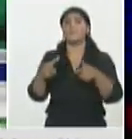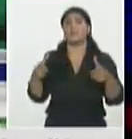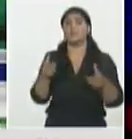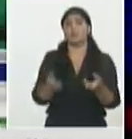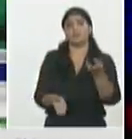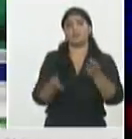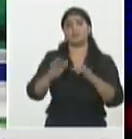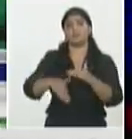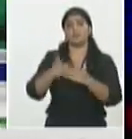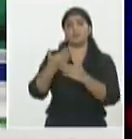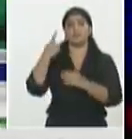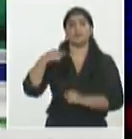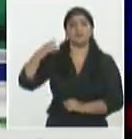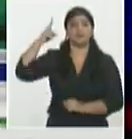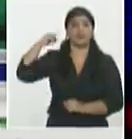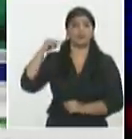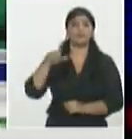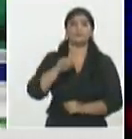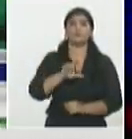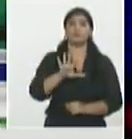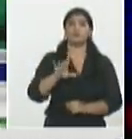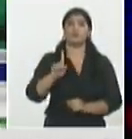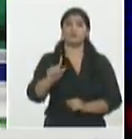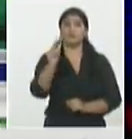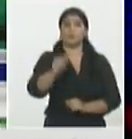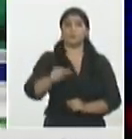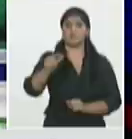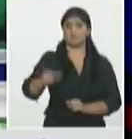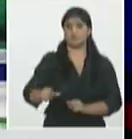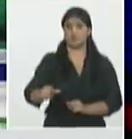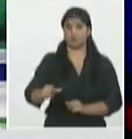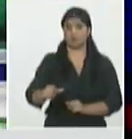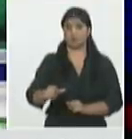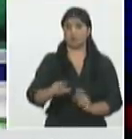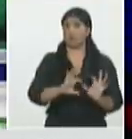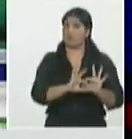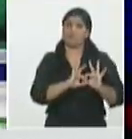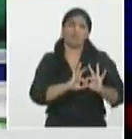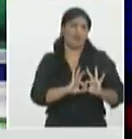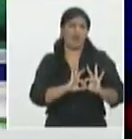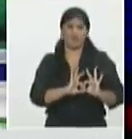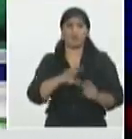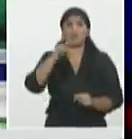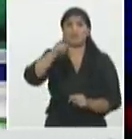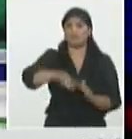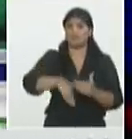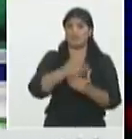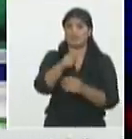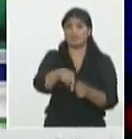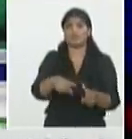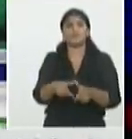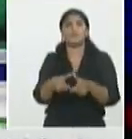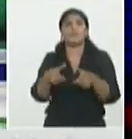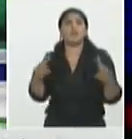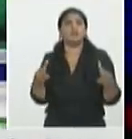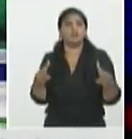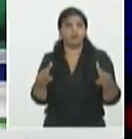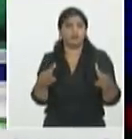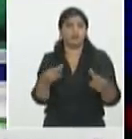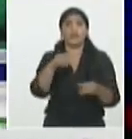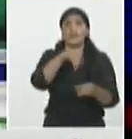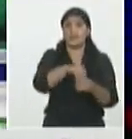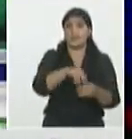151 pacientes 19 más que la jornada anterior de estos